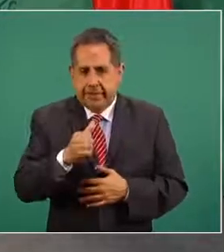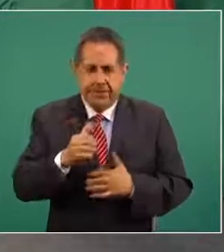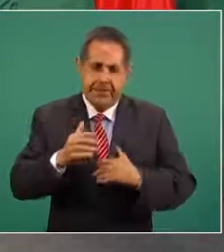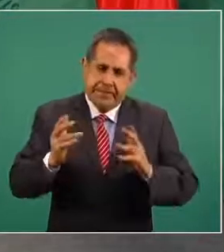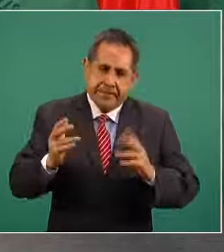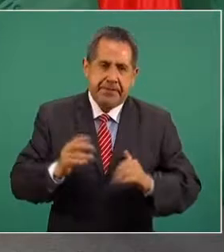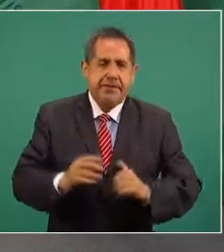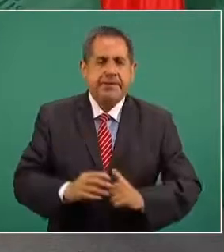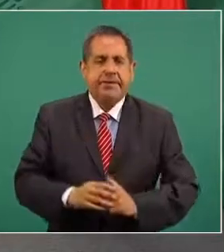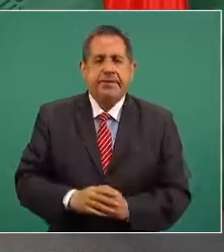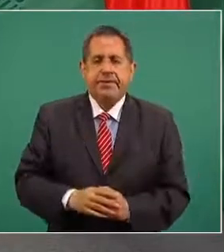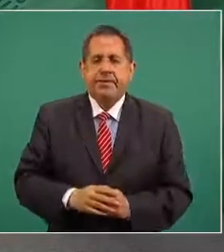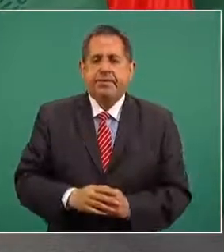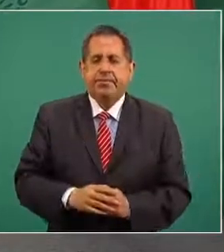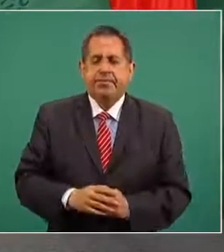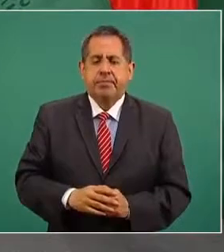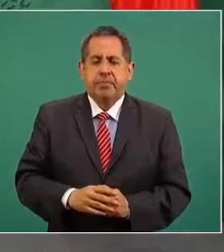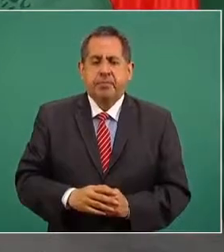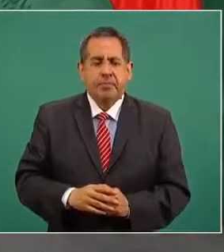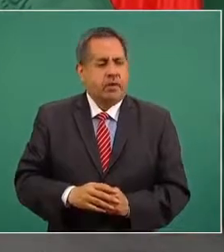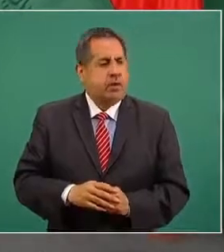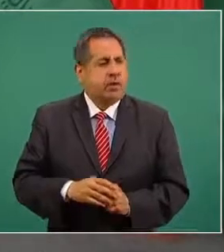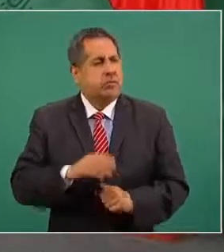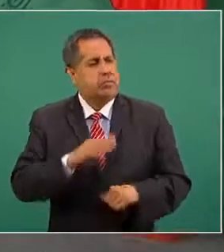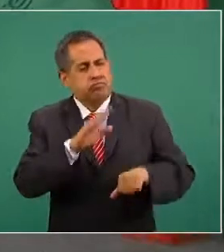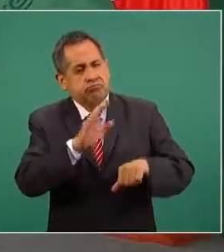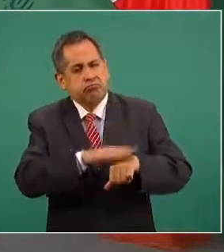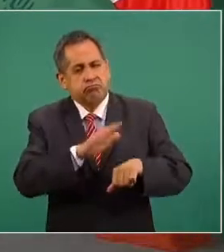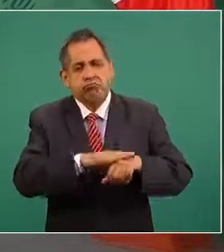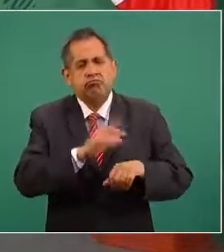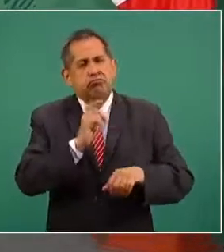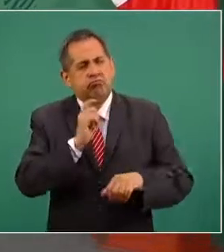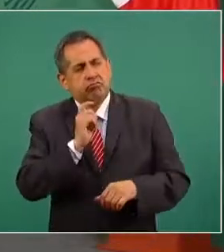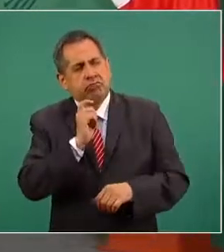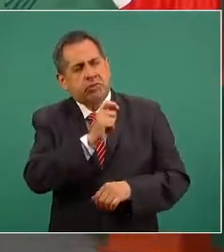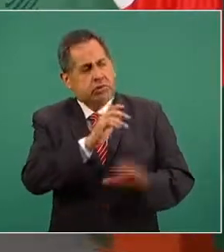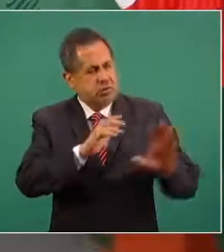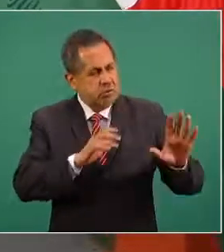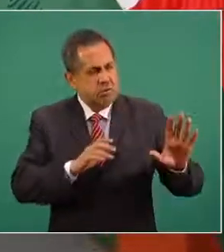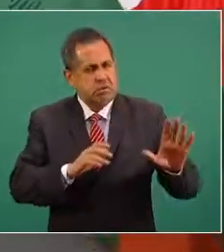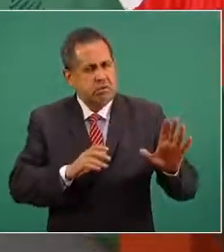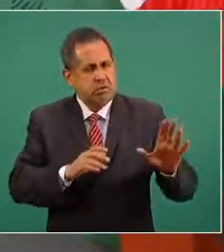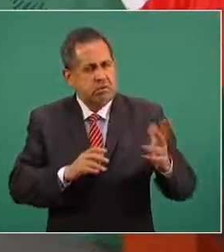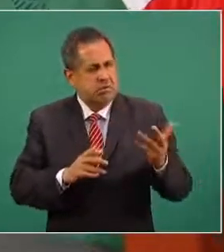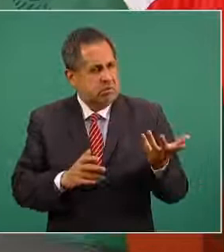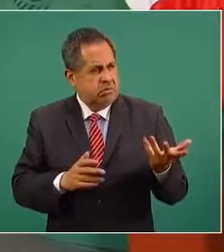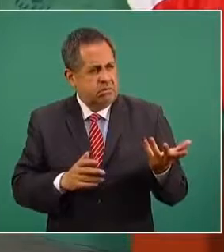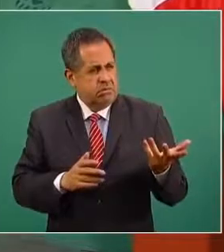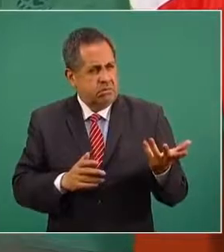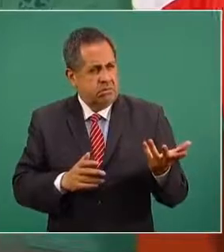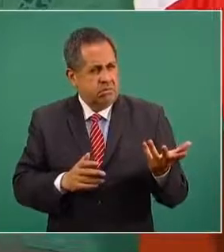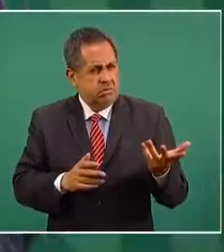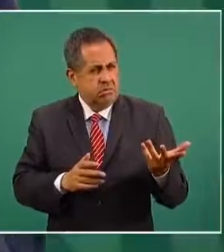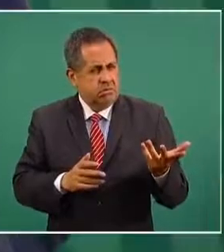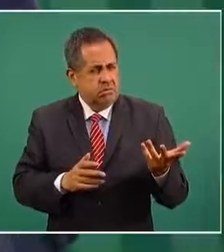cuando se hace notar de que se actuó